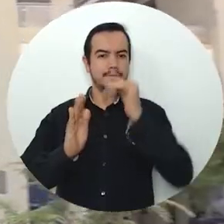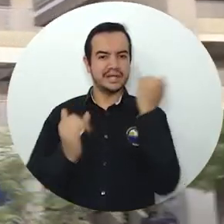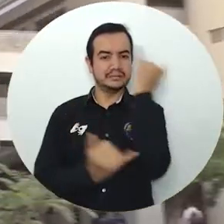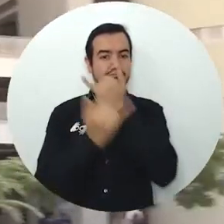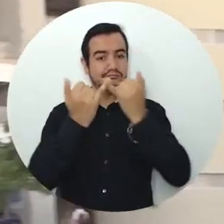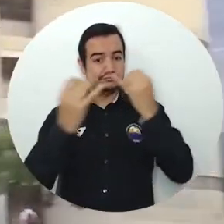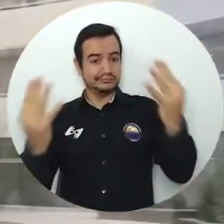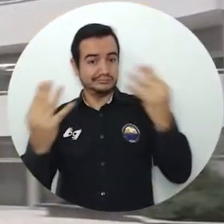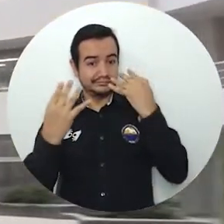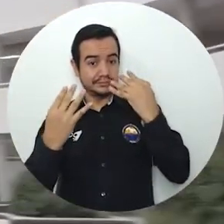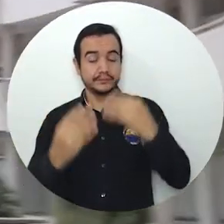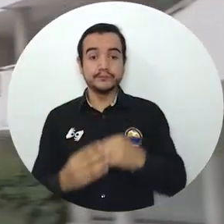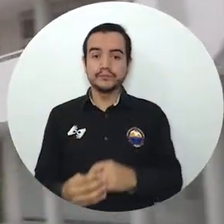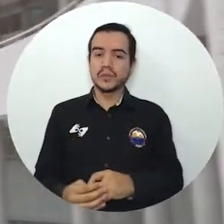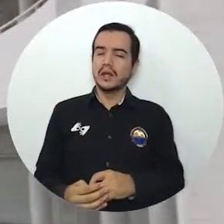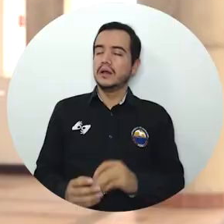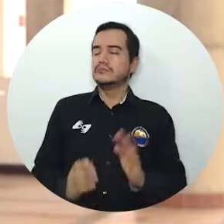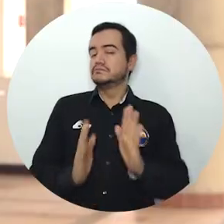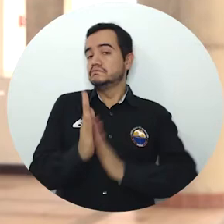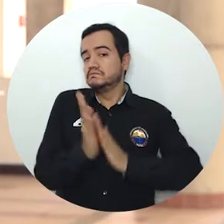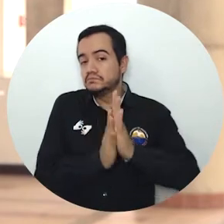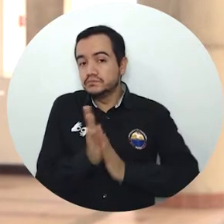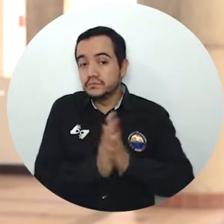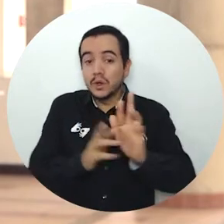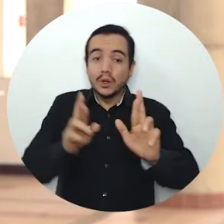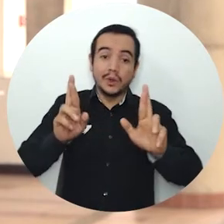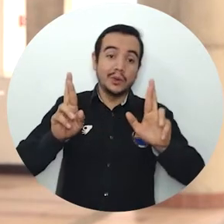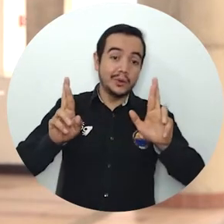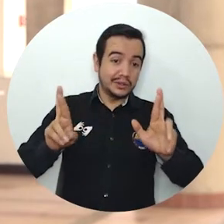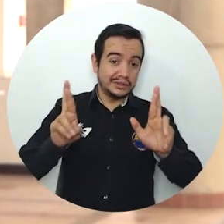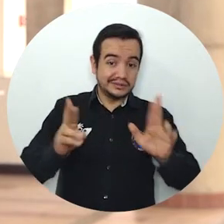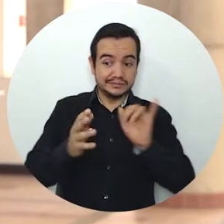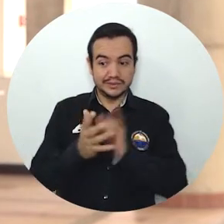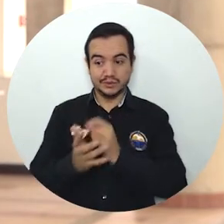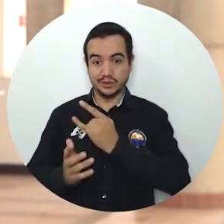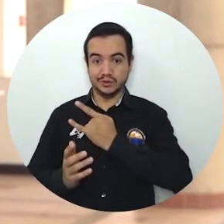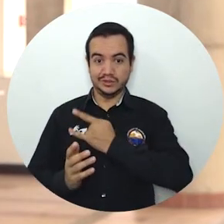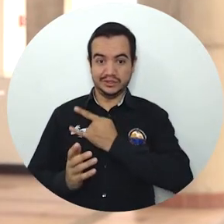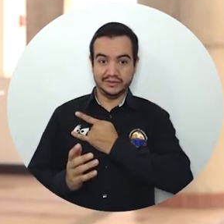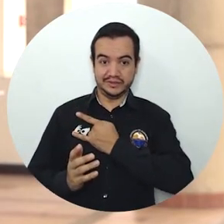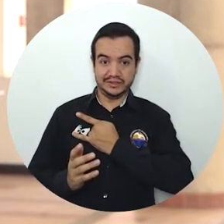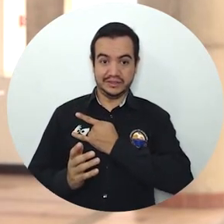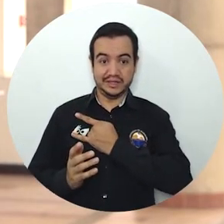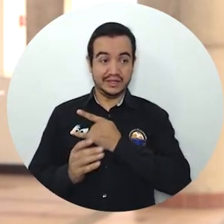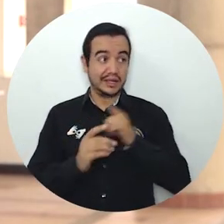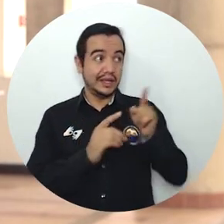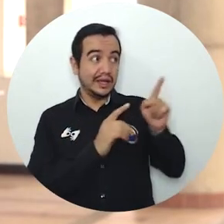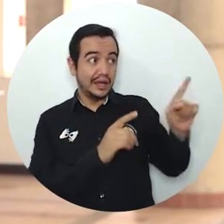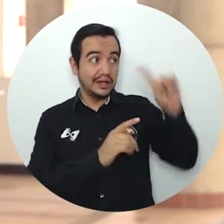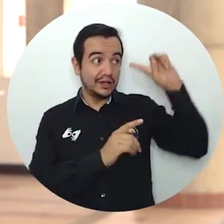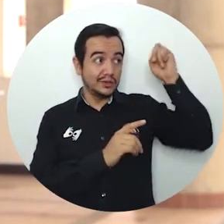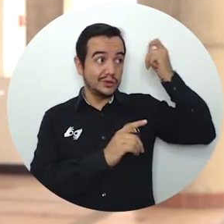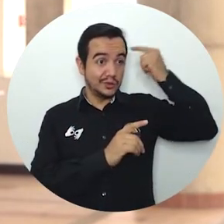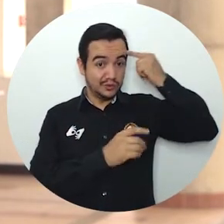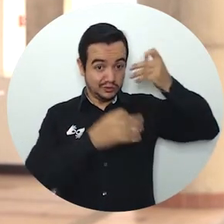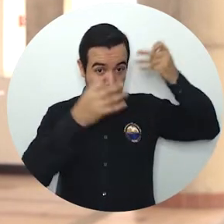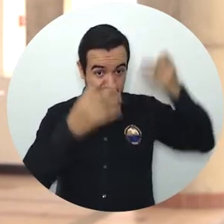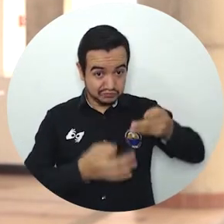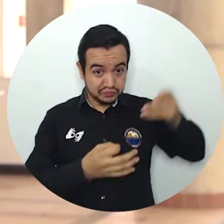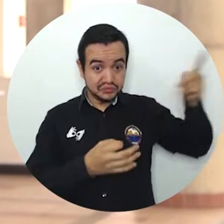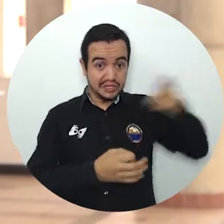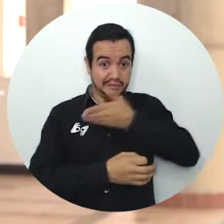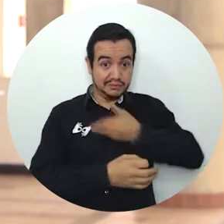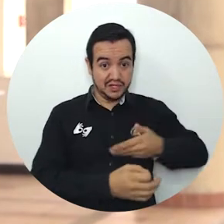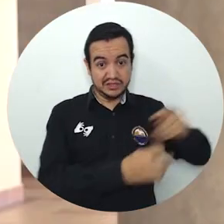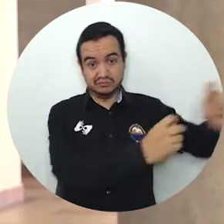Aspiramos y seguimos muy pendientes de lograr que la universidad sea remunerada por parte del gobierno nacional